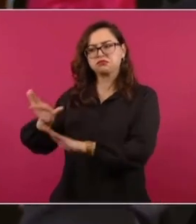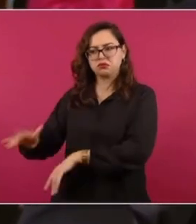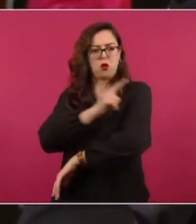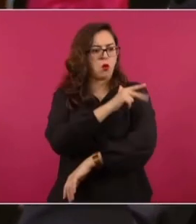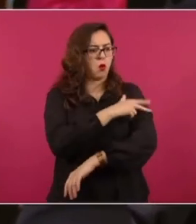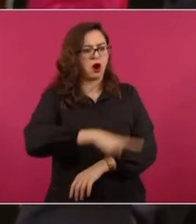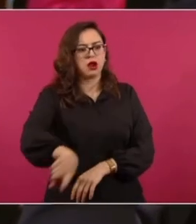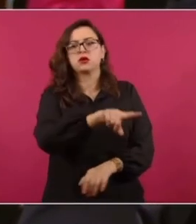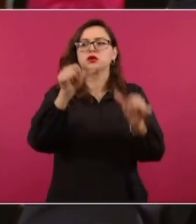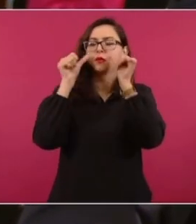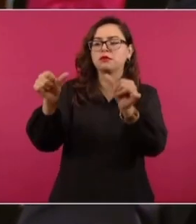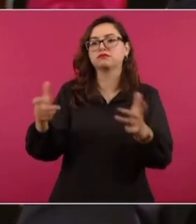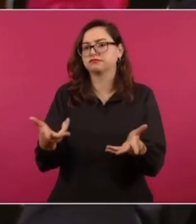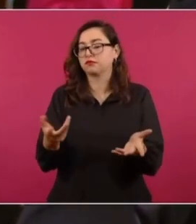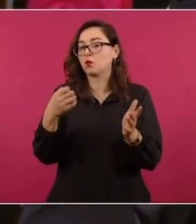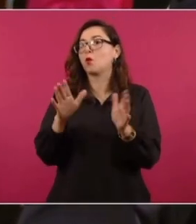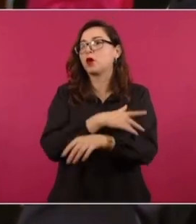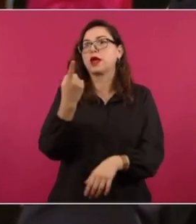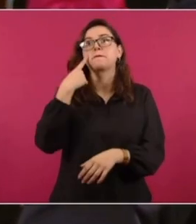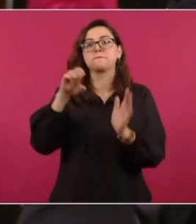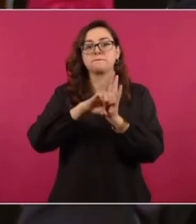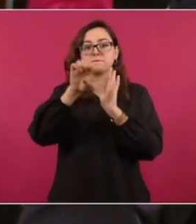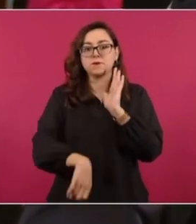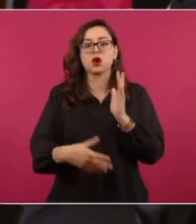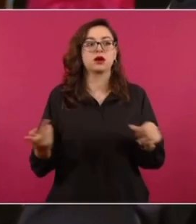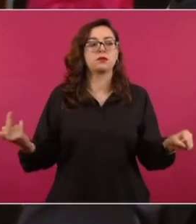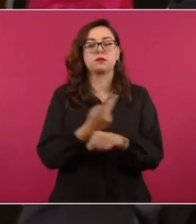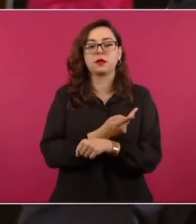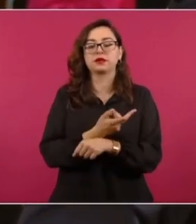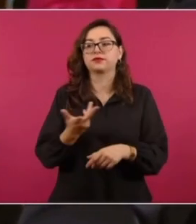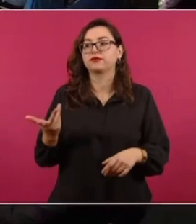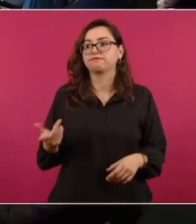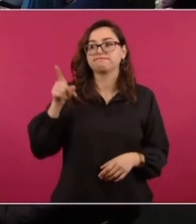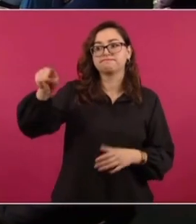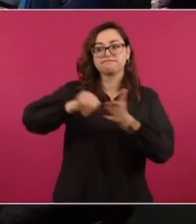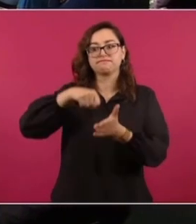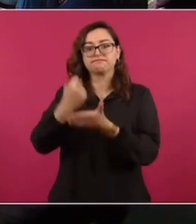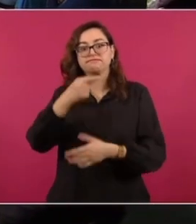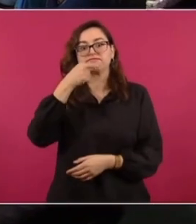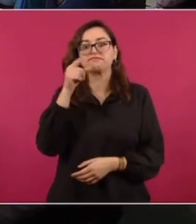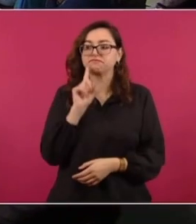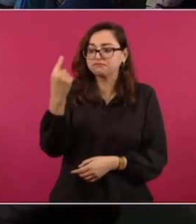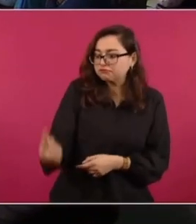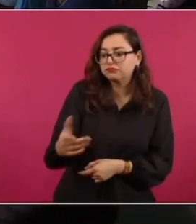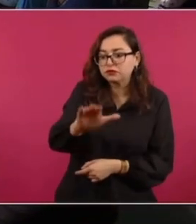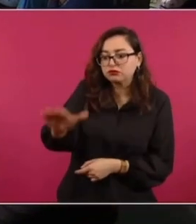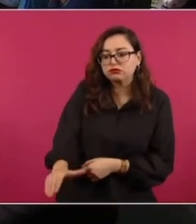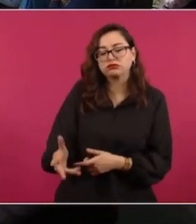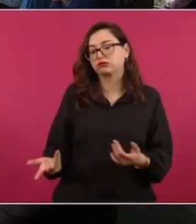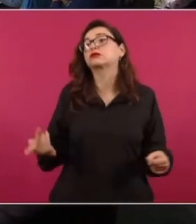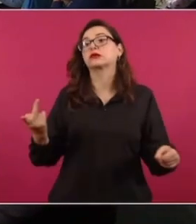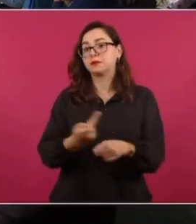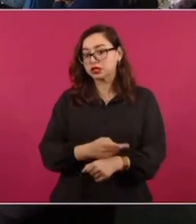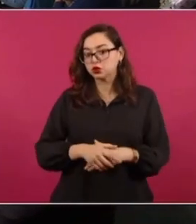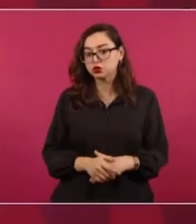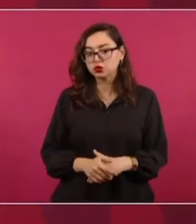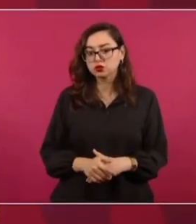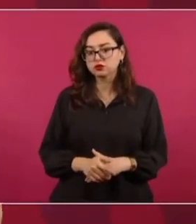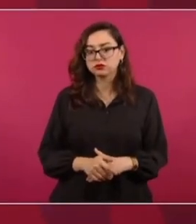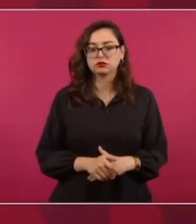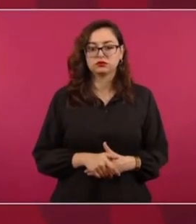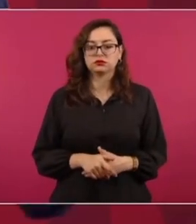en Tamaulipas, donde murió la pequeña de cuatro años? ¿Qué peligro representaba un vehículo con una mujer y dos menores a bordo? Pues es un caso, lo expliqué aquí, lamentable.